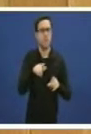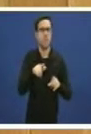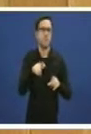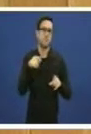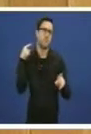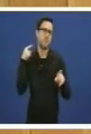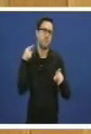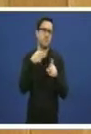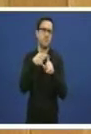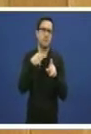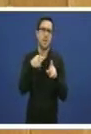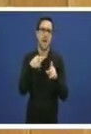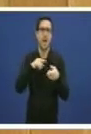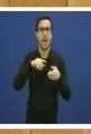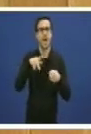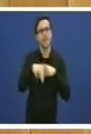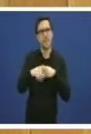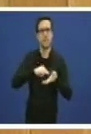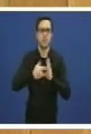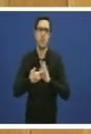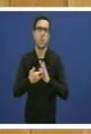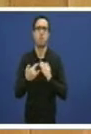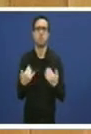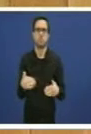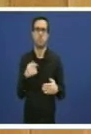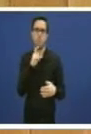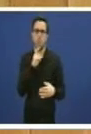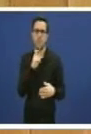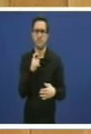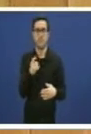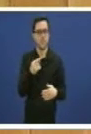recoñecen os dos secretarios dos dos ministerios do Goberno de España